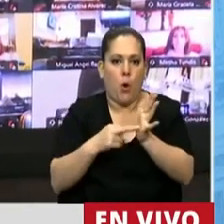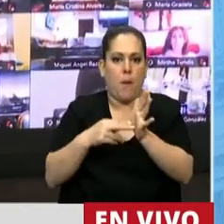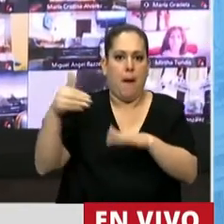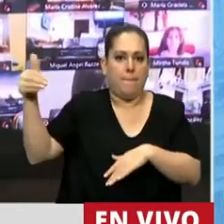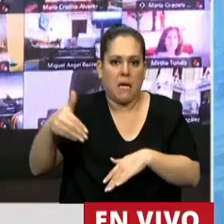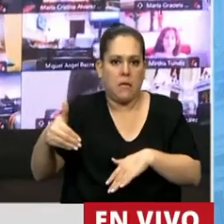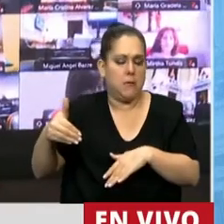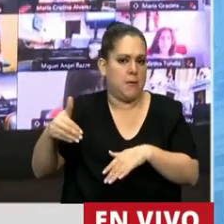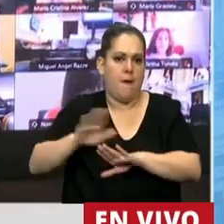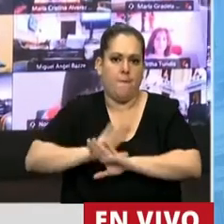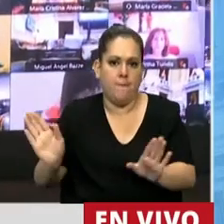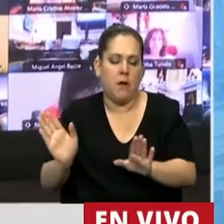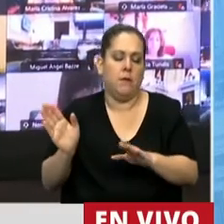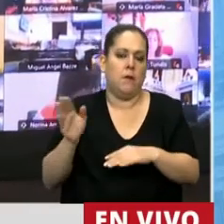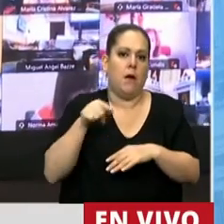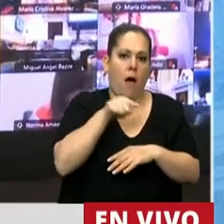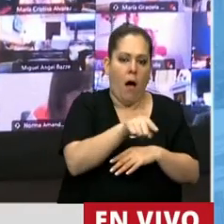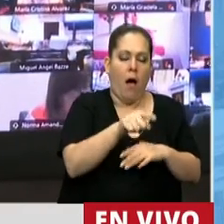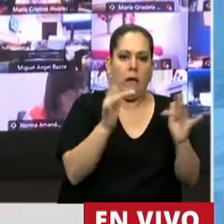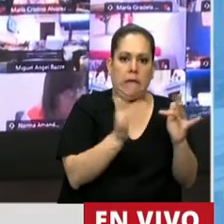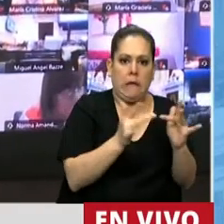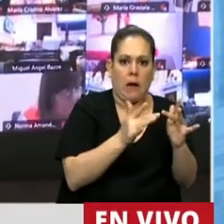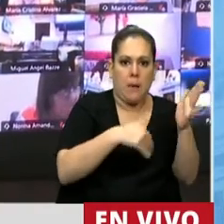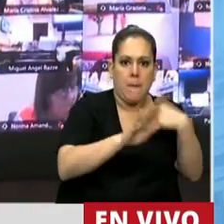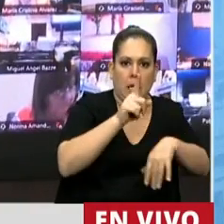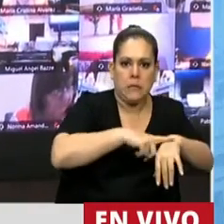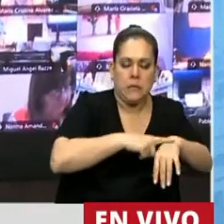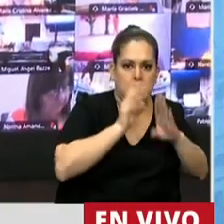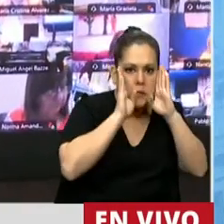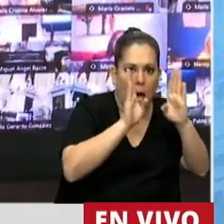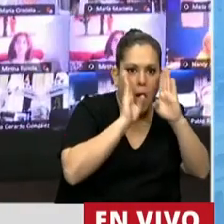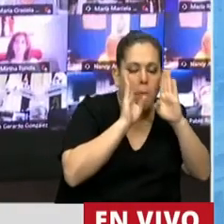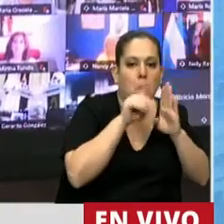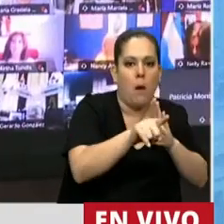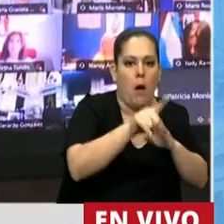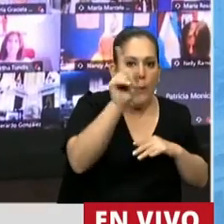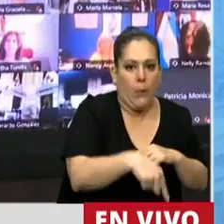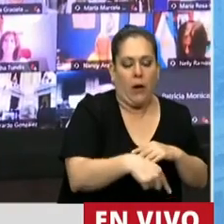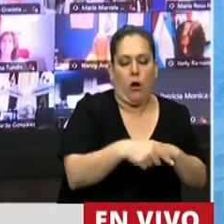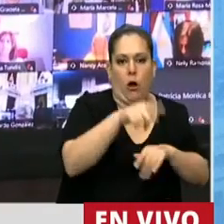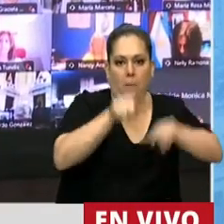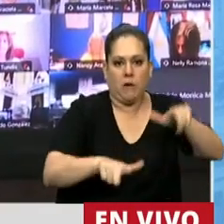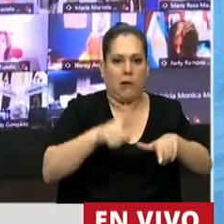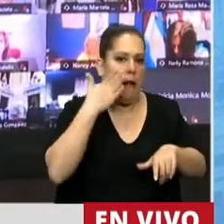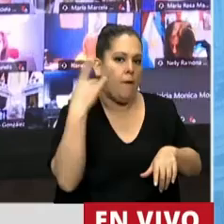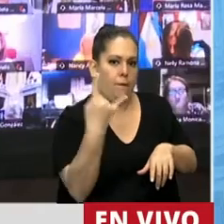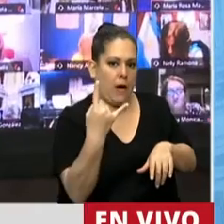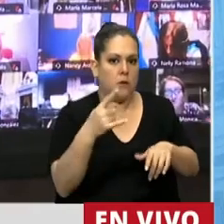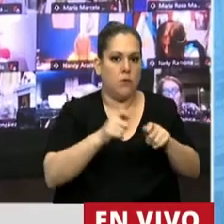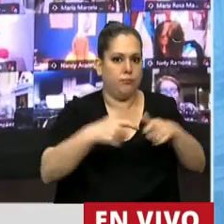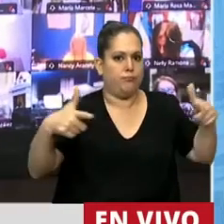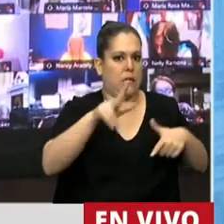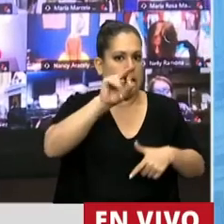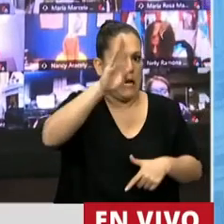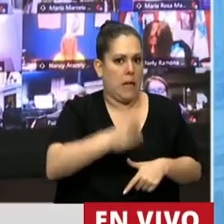que se cometieran aún más este tipo de delitos. Como efectivamente ya se mencionó, han aumentado en un 30%.